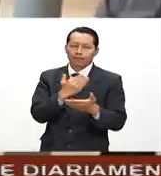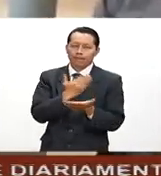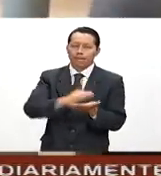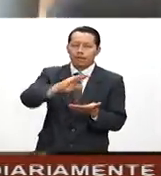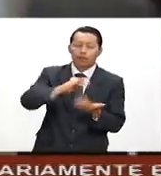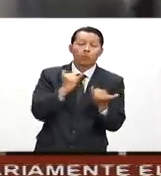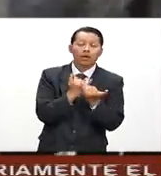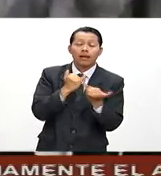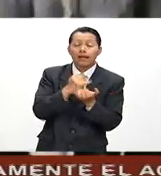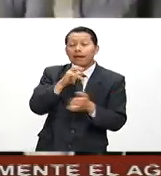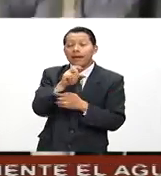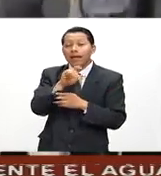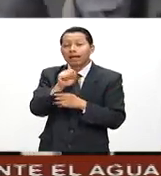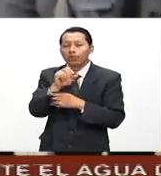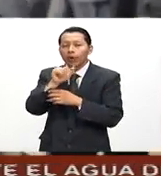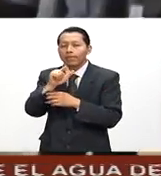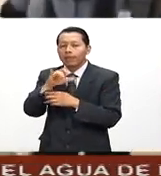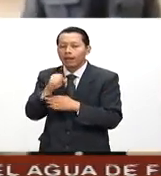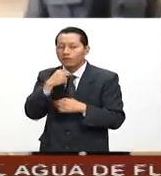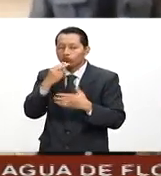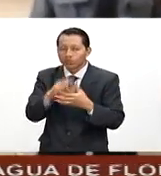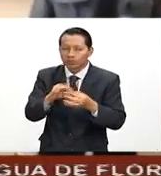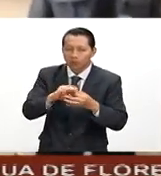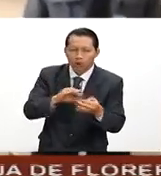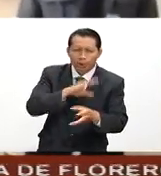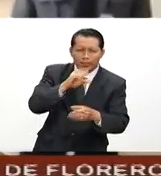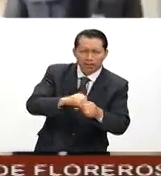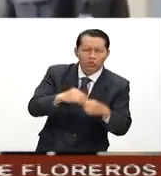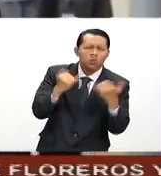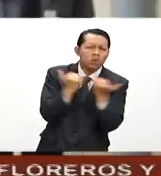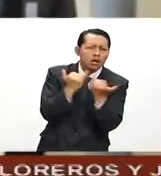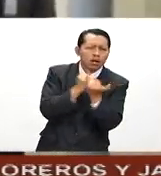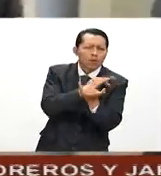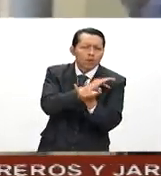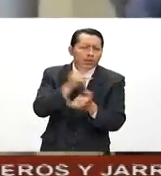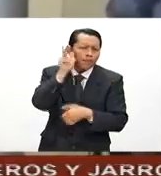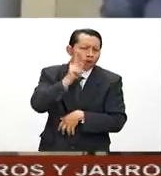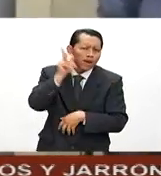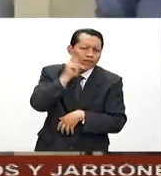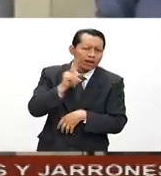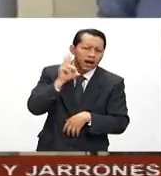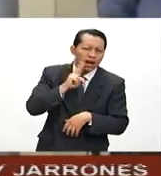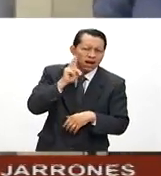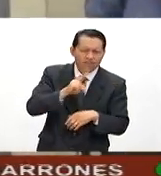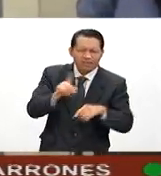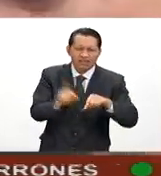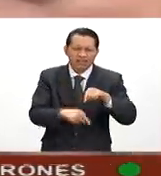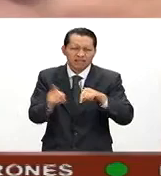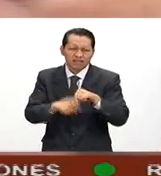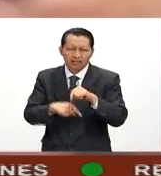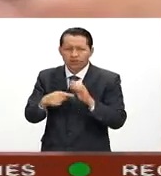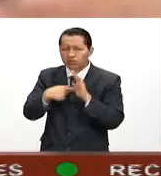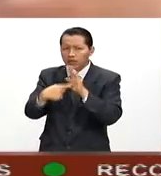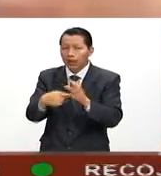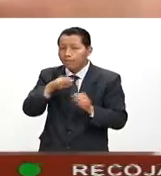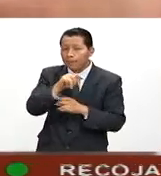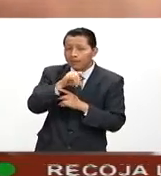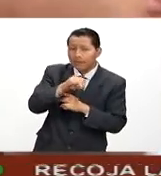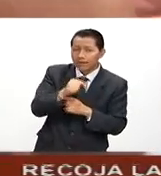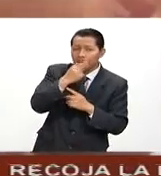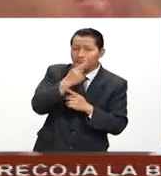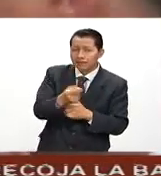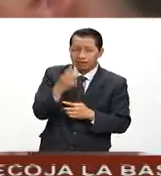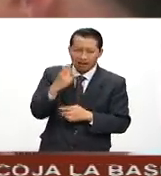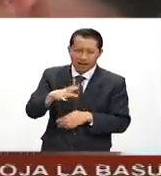titular Ernesto Canales informó que recabarán más pruebas para acreditar los ilícitos que fueron desechados. Medina de la Cruz está acusado de